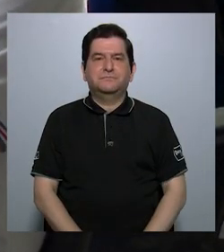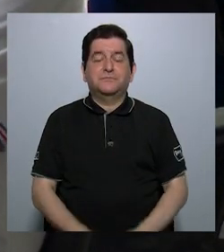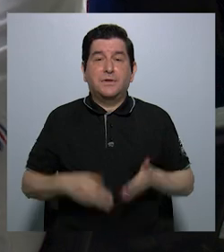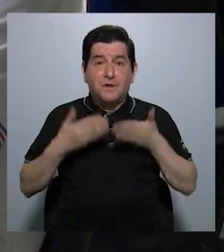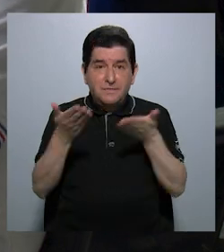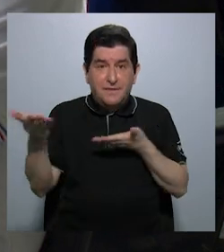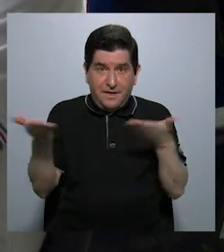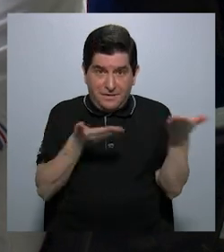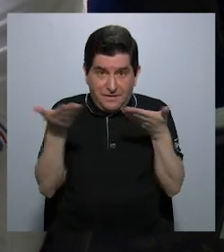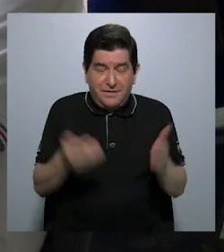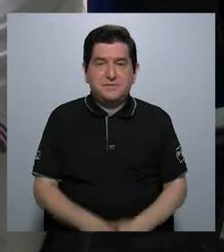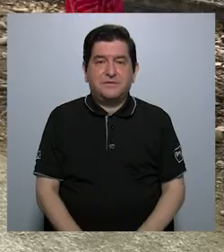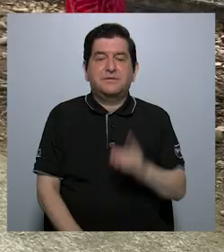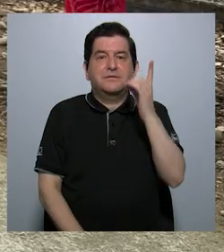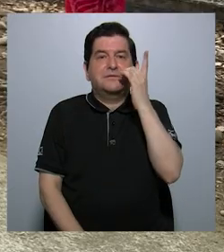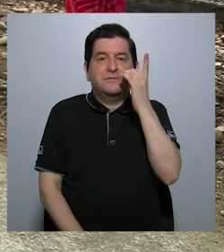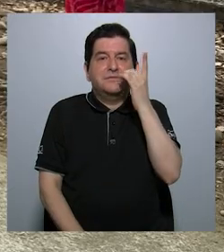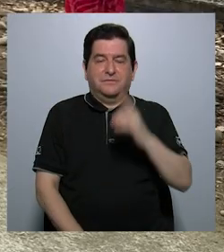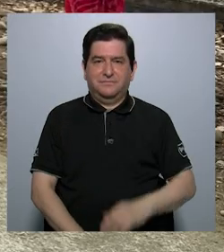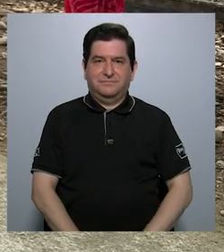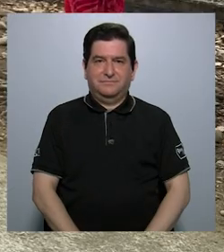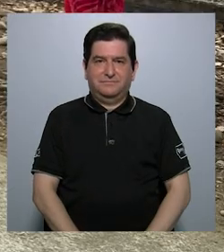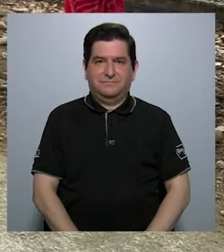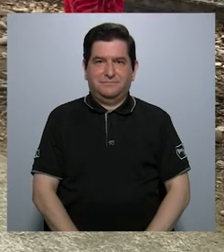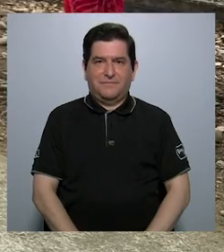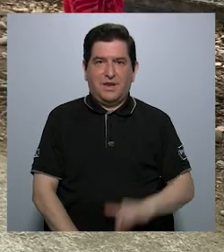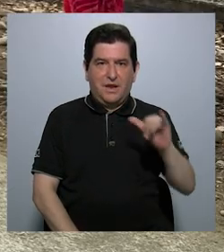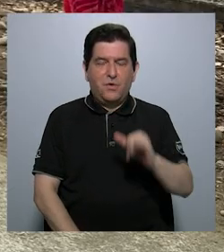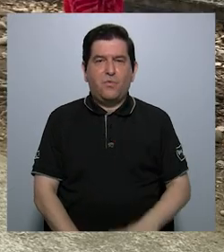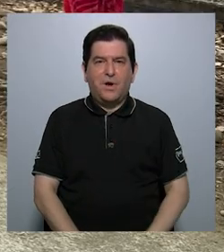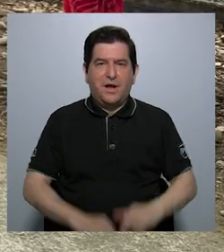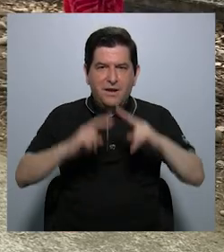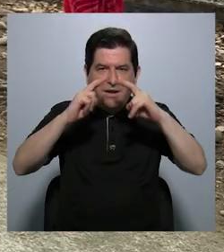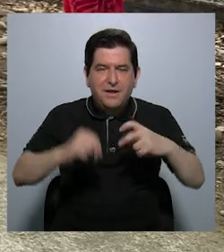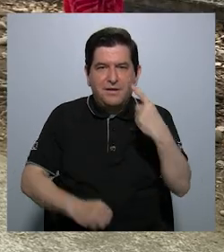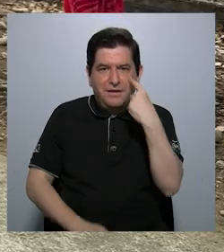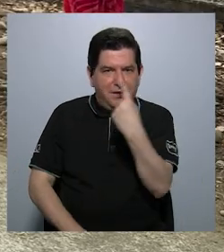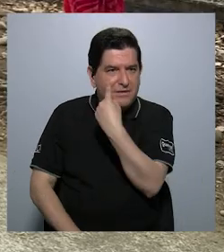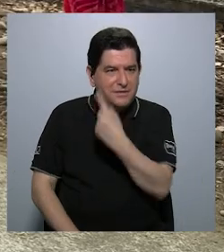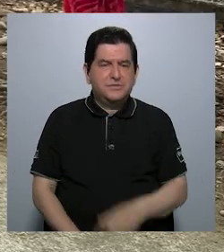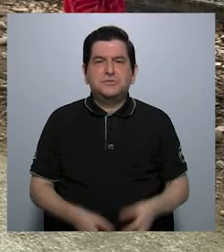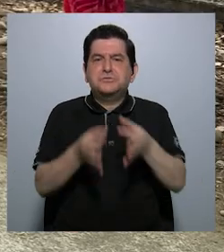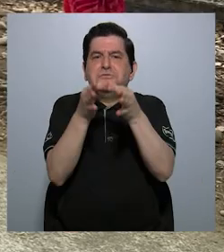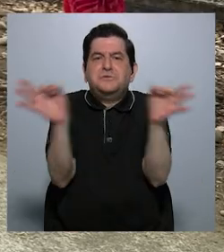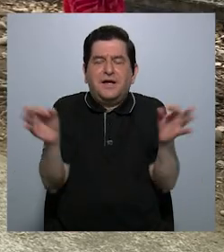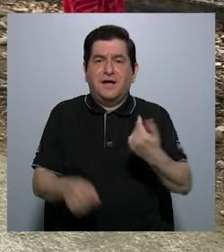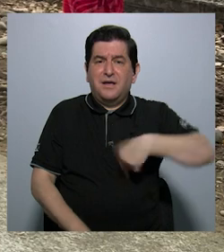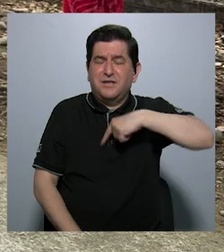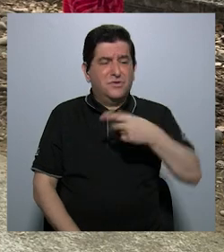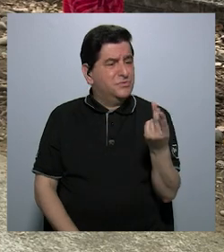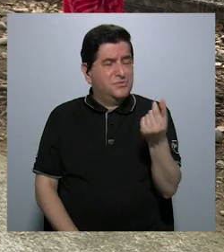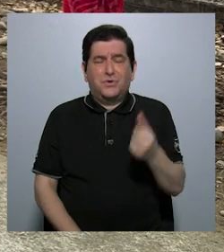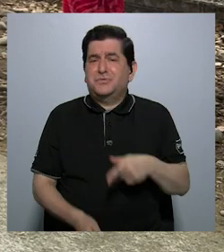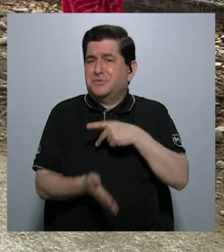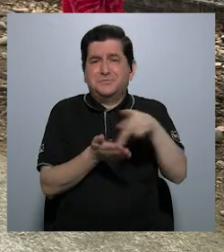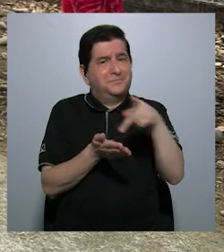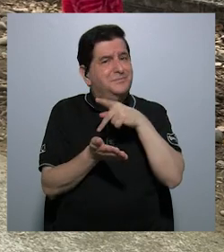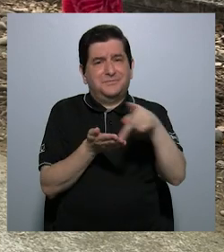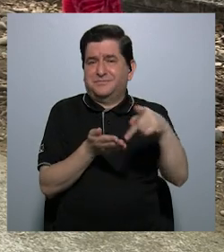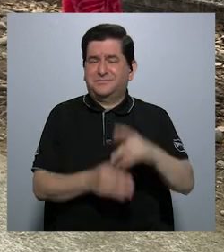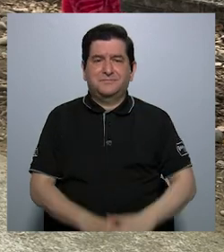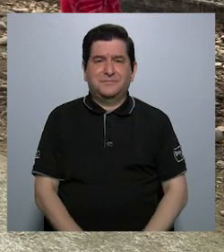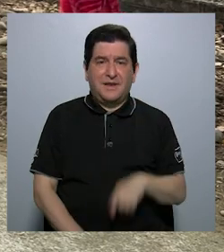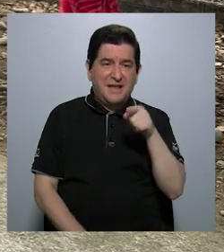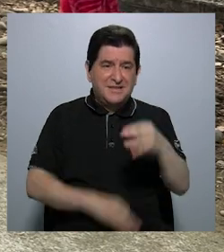brindaron el servicio a odontología y optometría gratuitamente, ya que no tenemos dinero para pagar esos